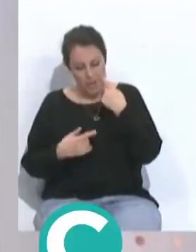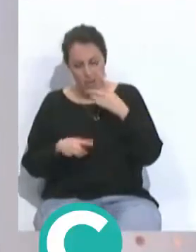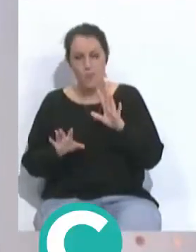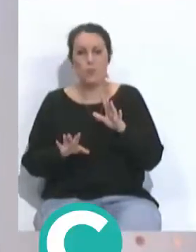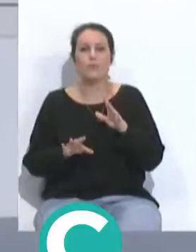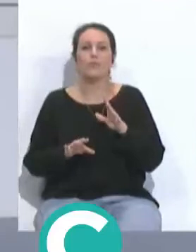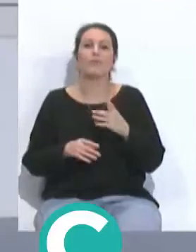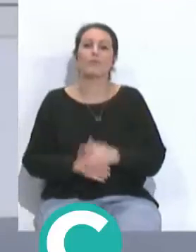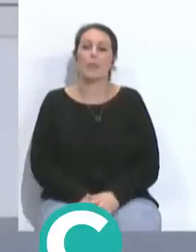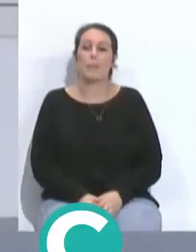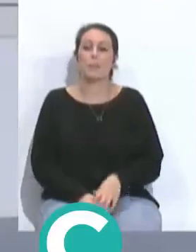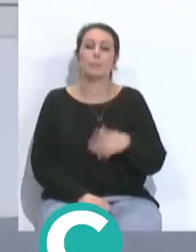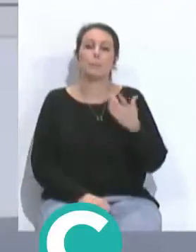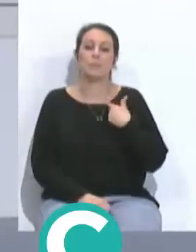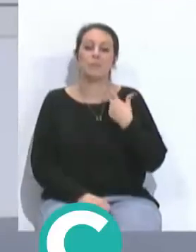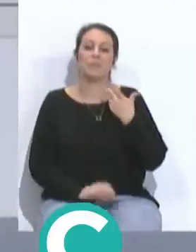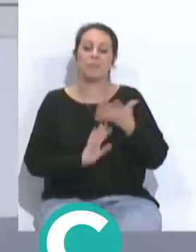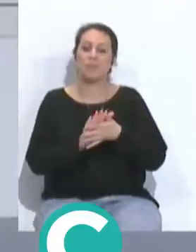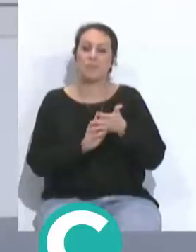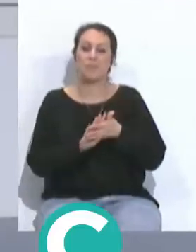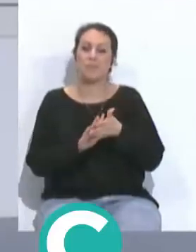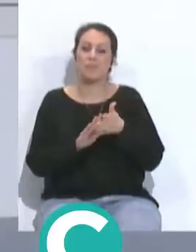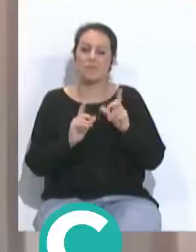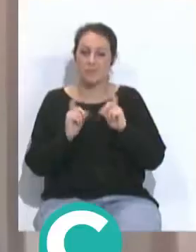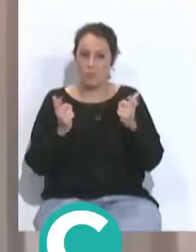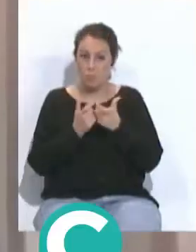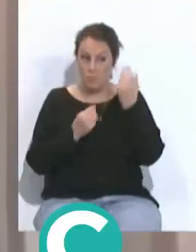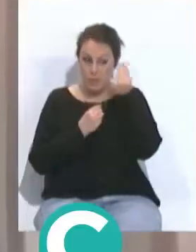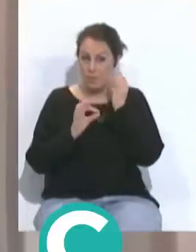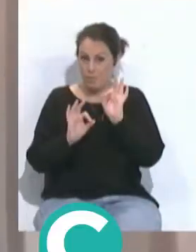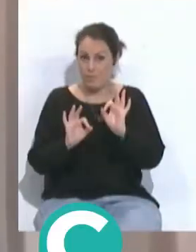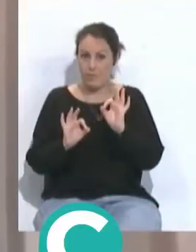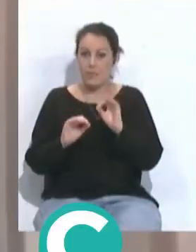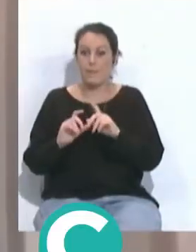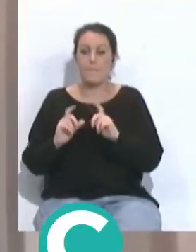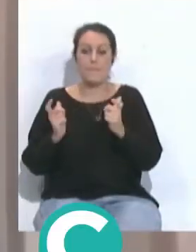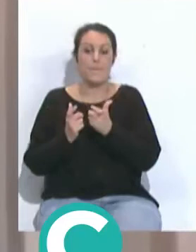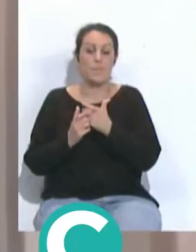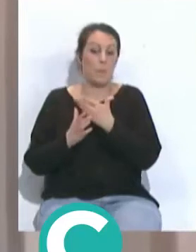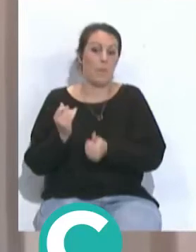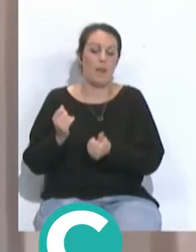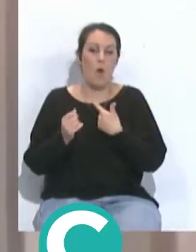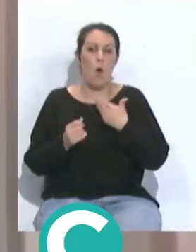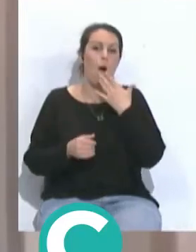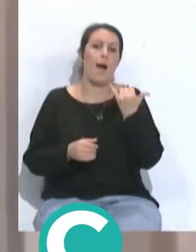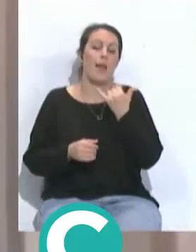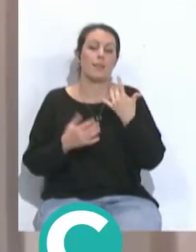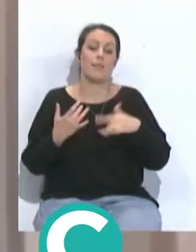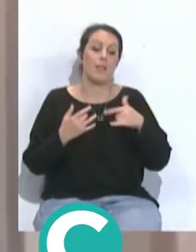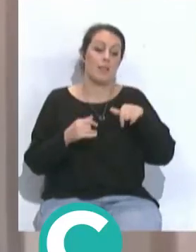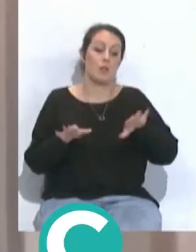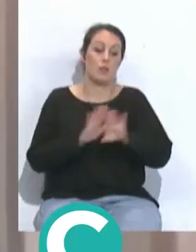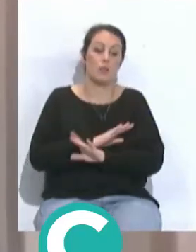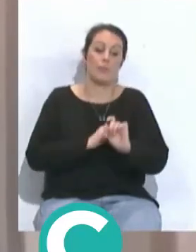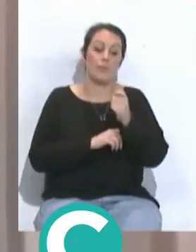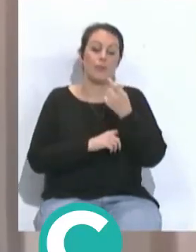o estarán en miedo me refiero a que los equipos piensan que eso es un trompieto de un equipo en Sevilla esta noche